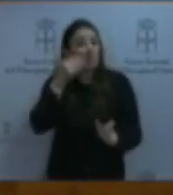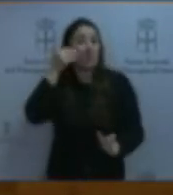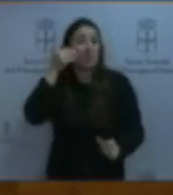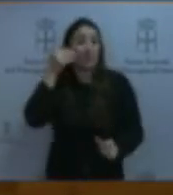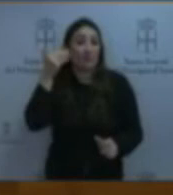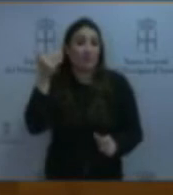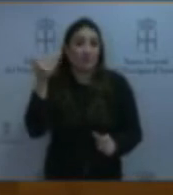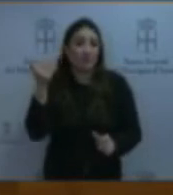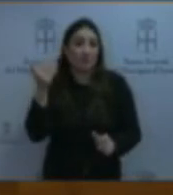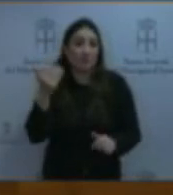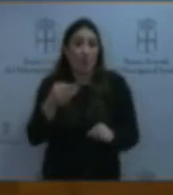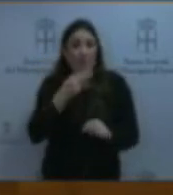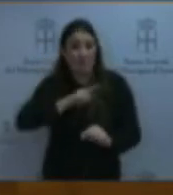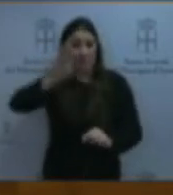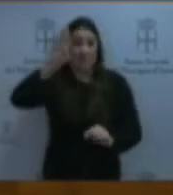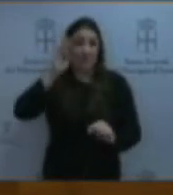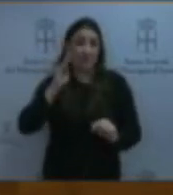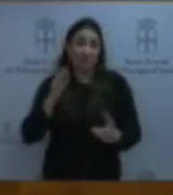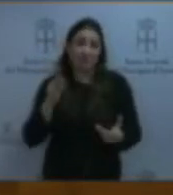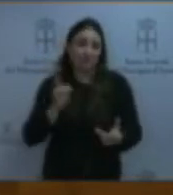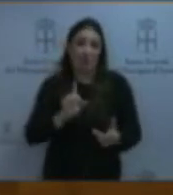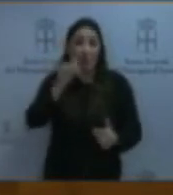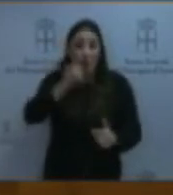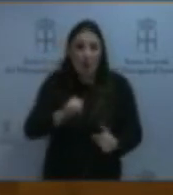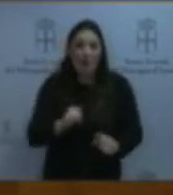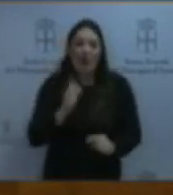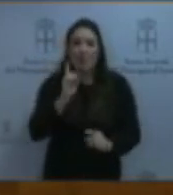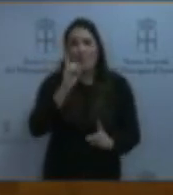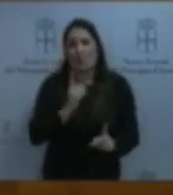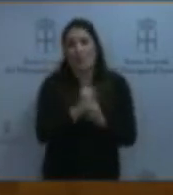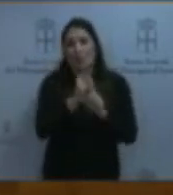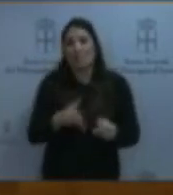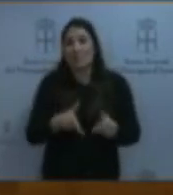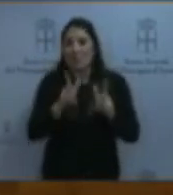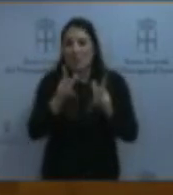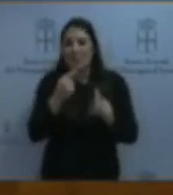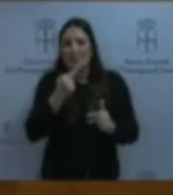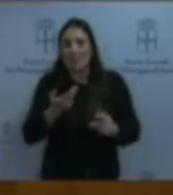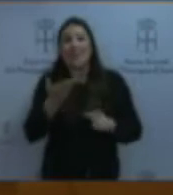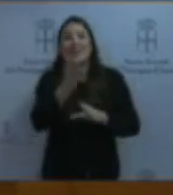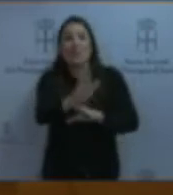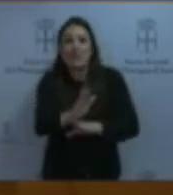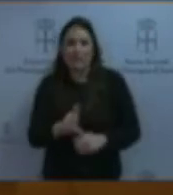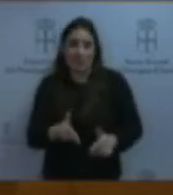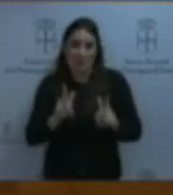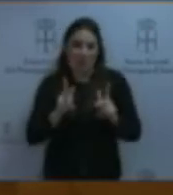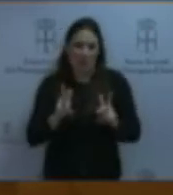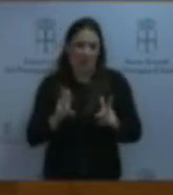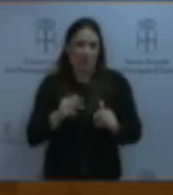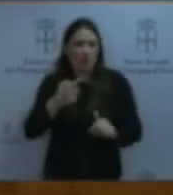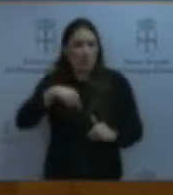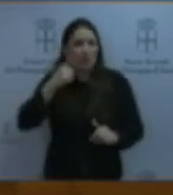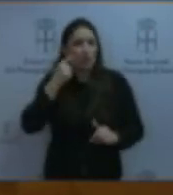el fascismo Hoy quienes amenazan a la democracia dicen hablar en nombre de ella Estamos acostumbradas a la